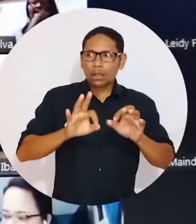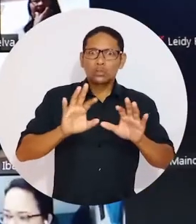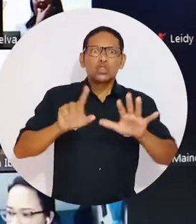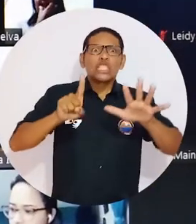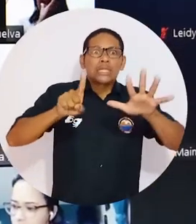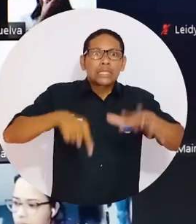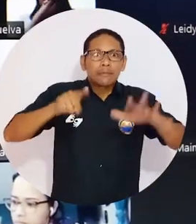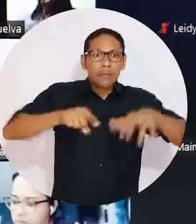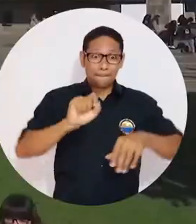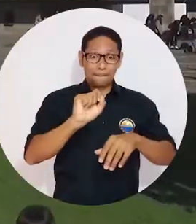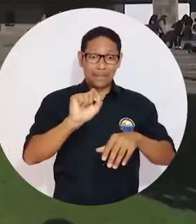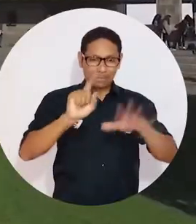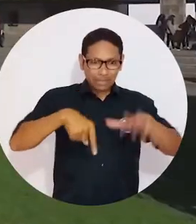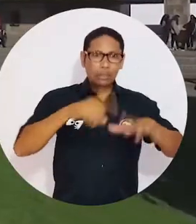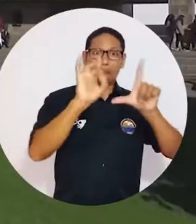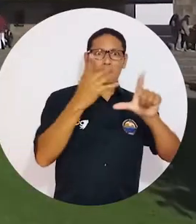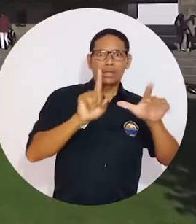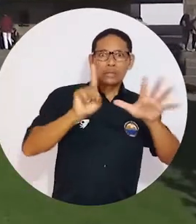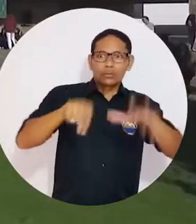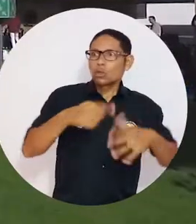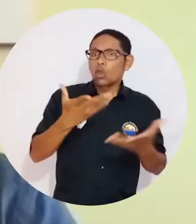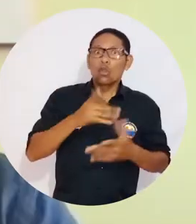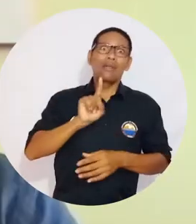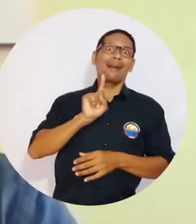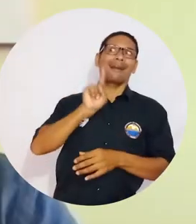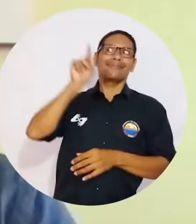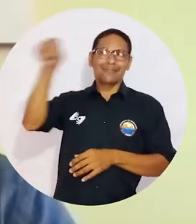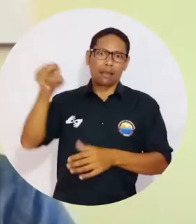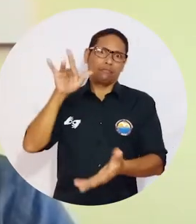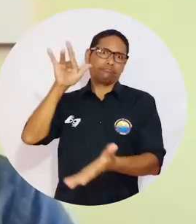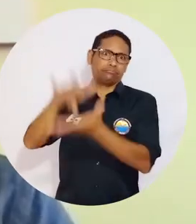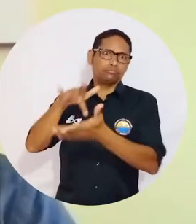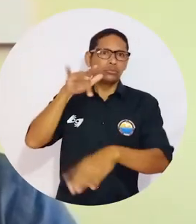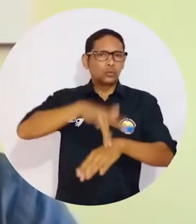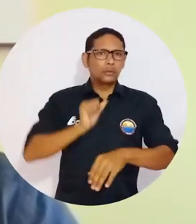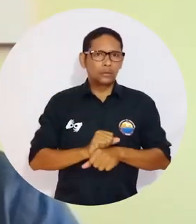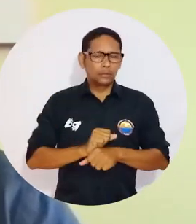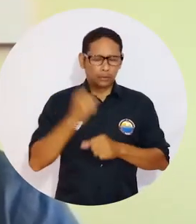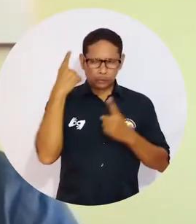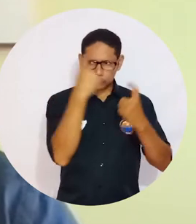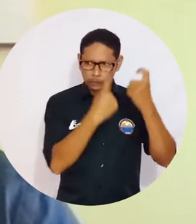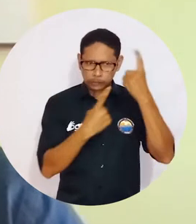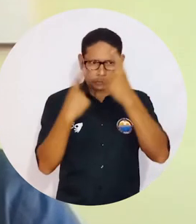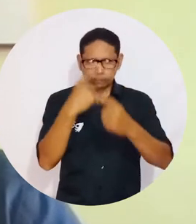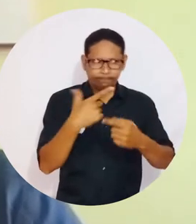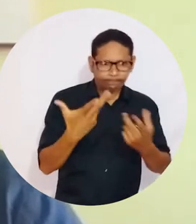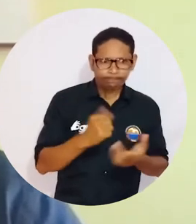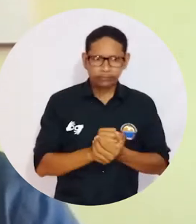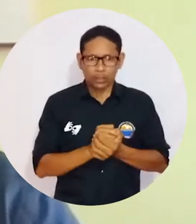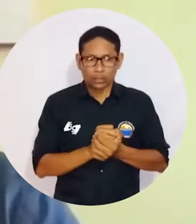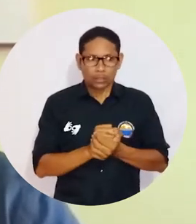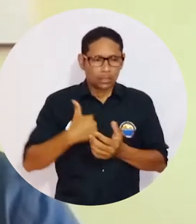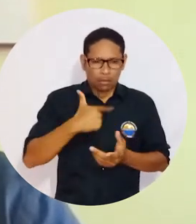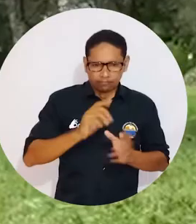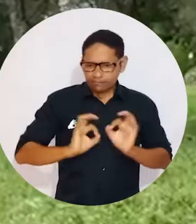meses o la segunda mitad pues de su estancia de forma presencial. Entonces, dado eso tuvimos que buscar todas las maneras